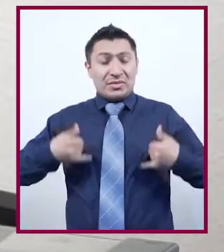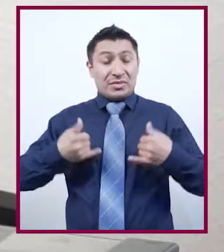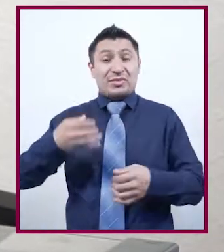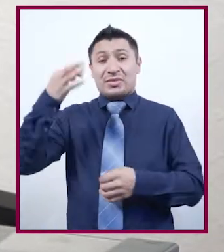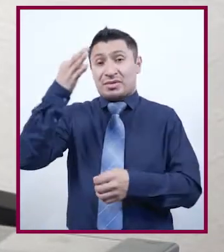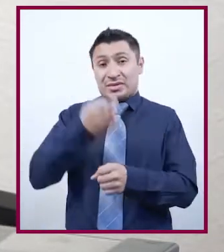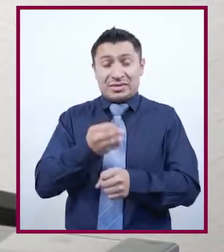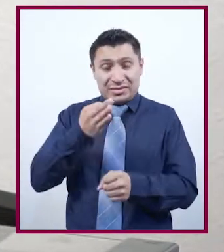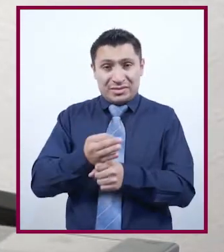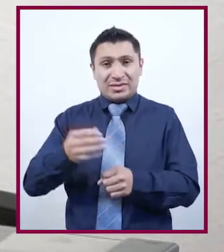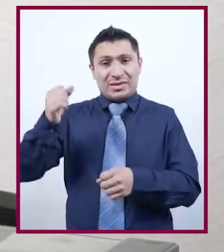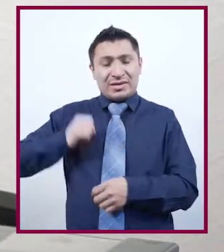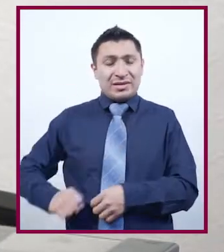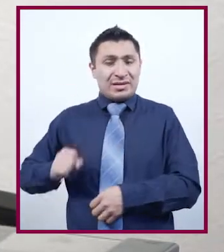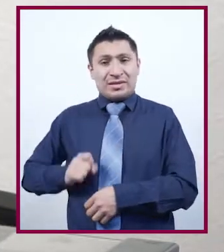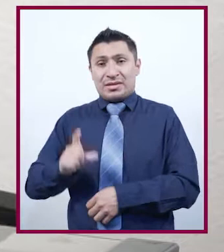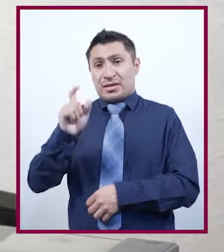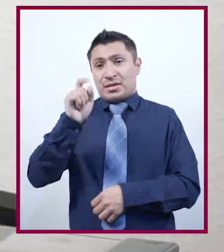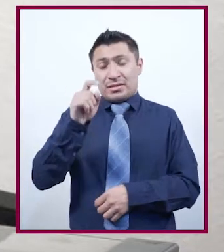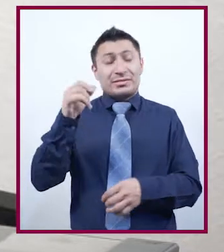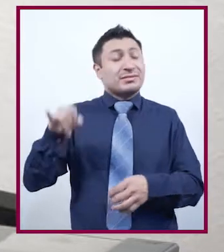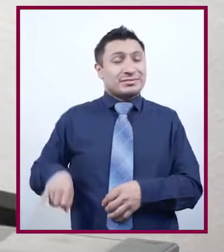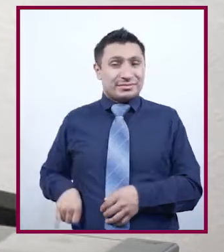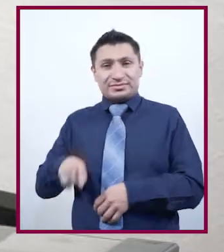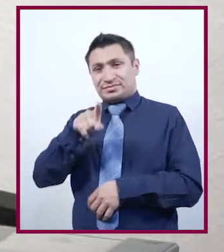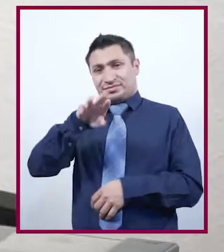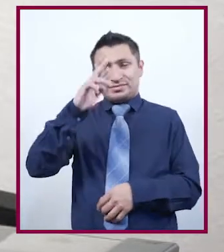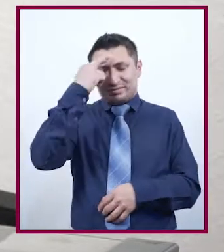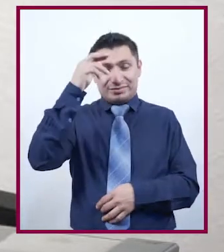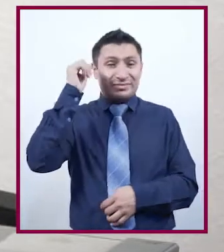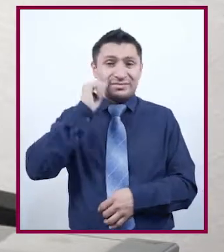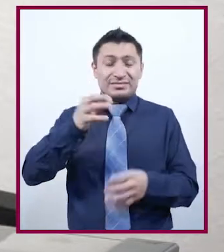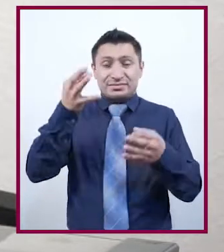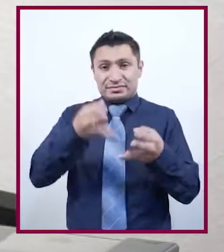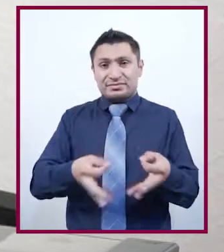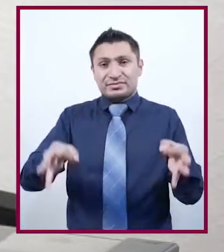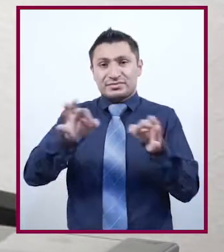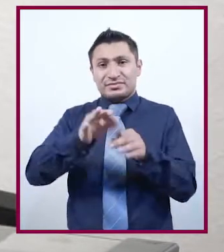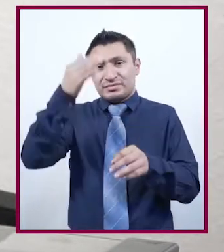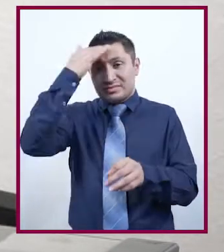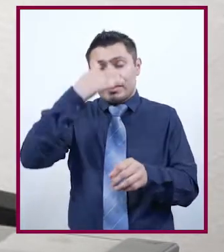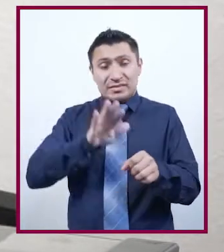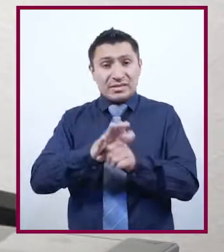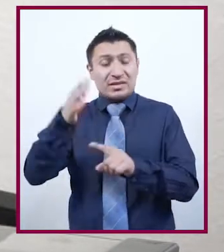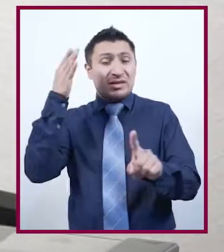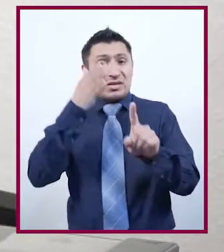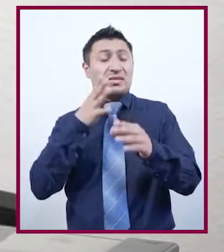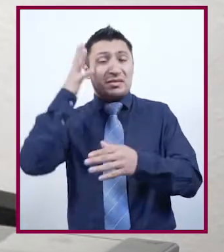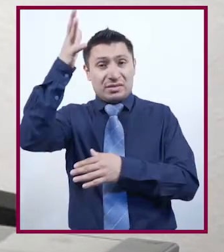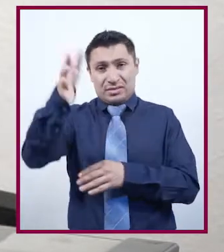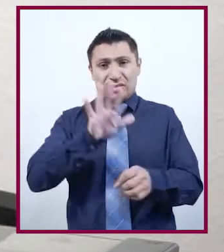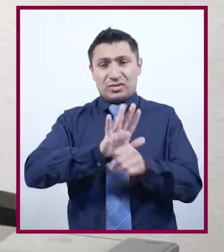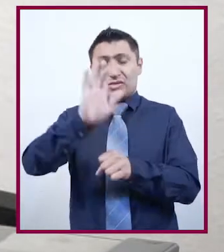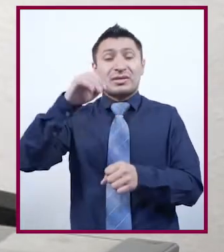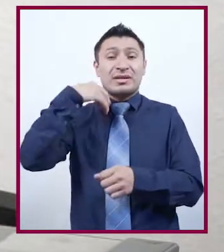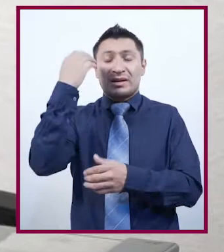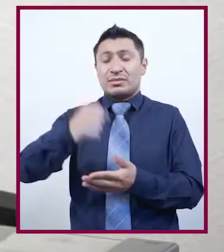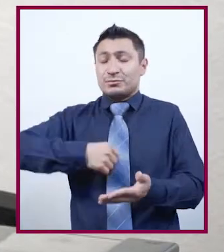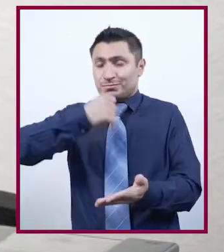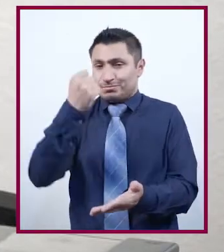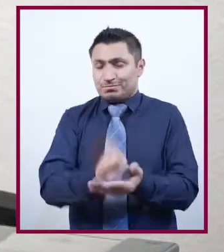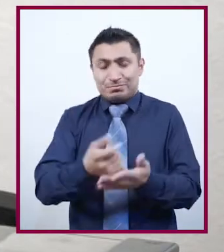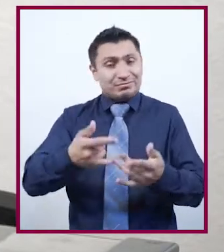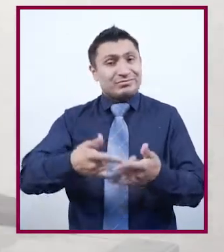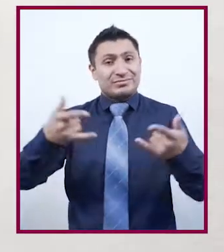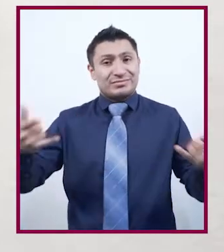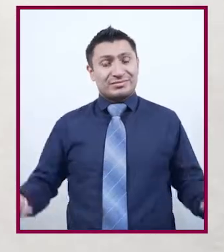este interesante siglo XX. Porque recuerda, siempre es importante saber hacia dónde vamos y qué huella queremos dejar a nuestro